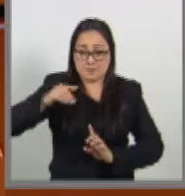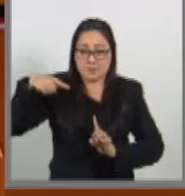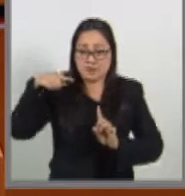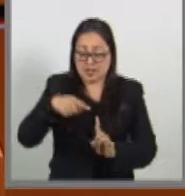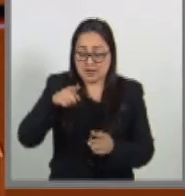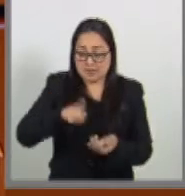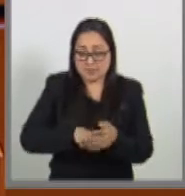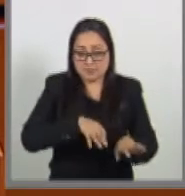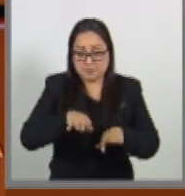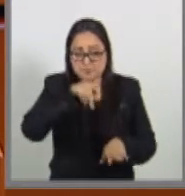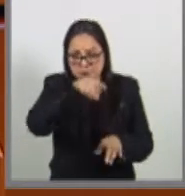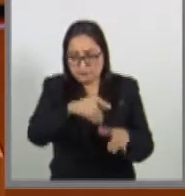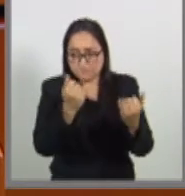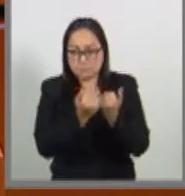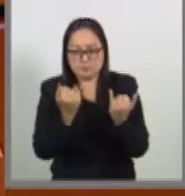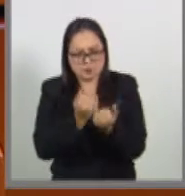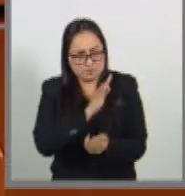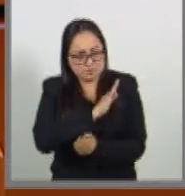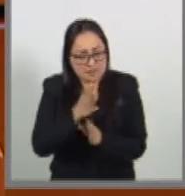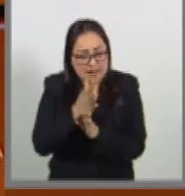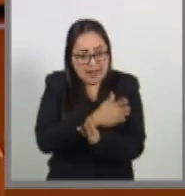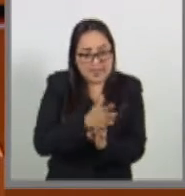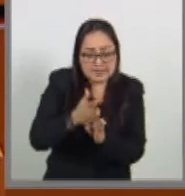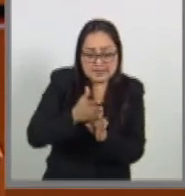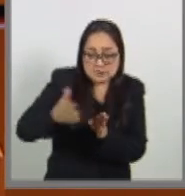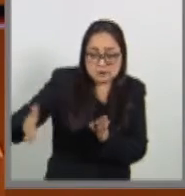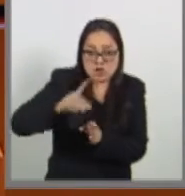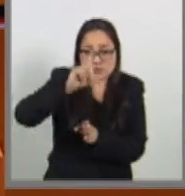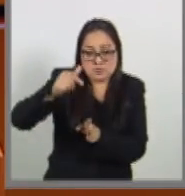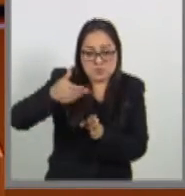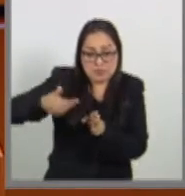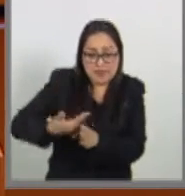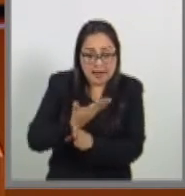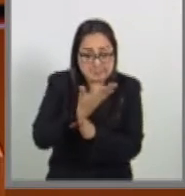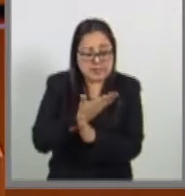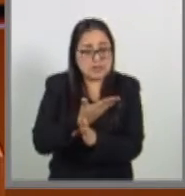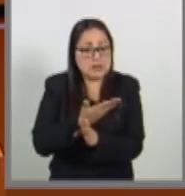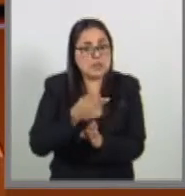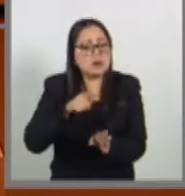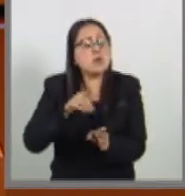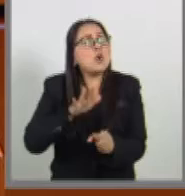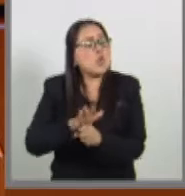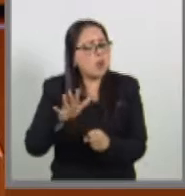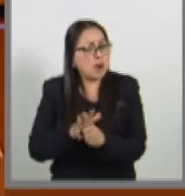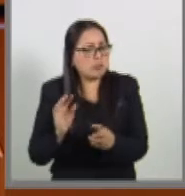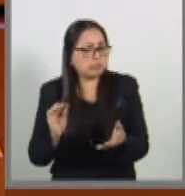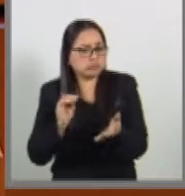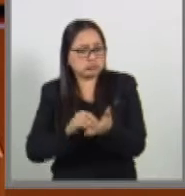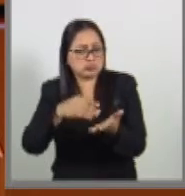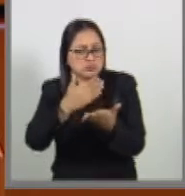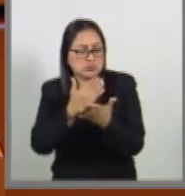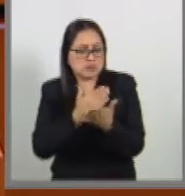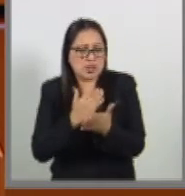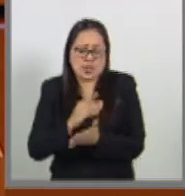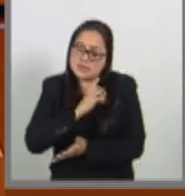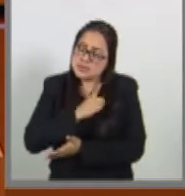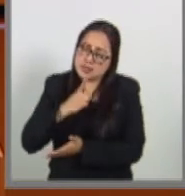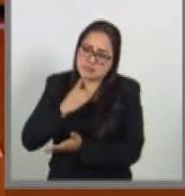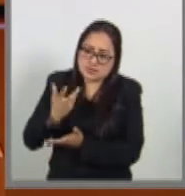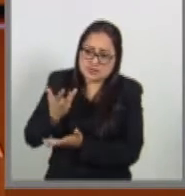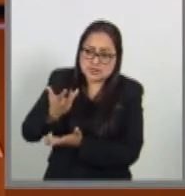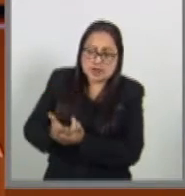goce de los cuidados prenatales y posparto entre los que se encuentra, por supuesto, el reposo